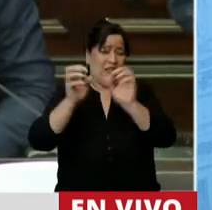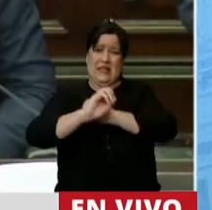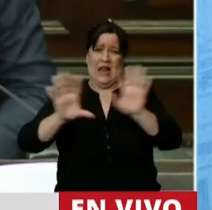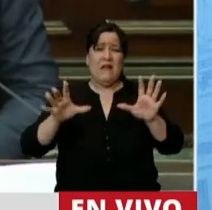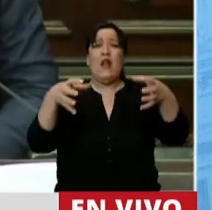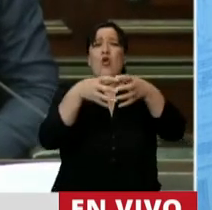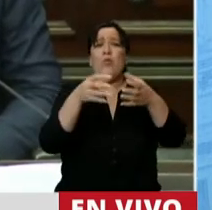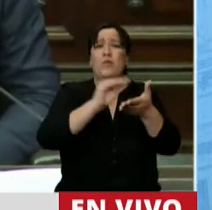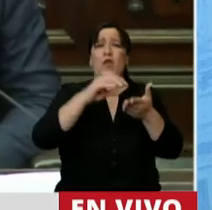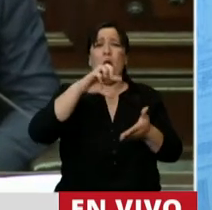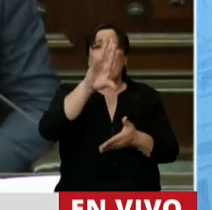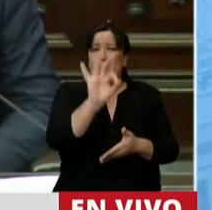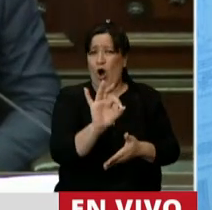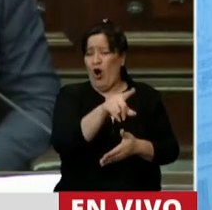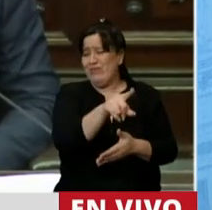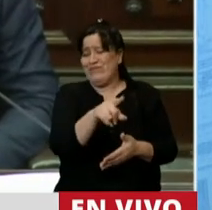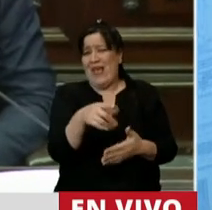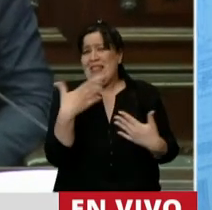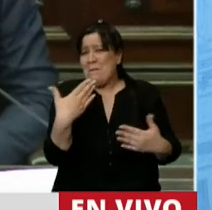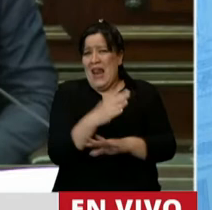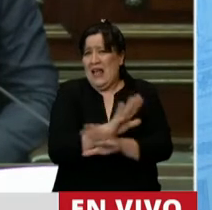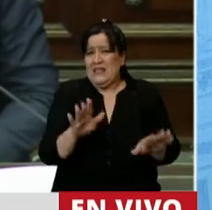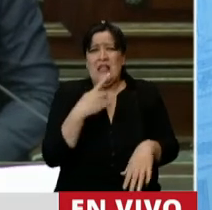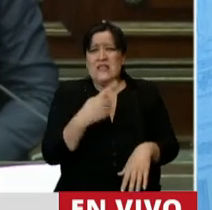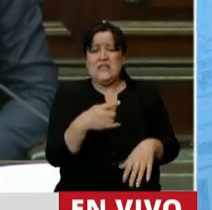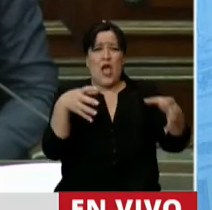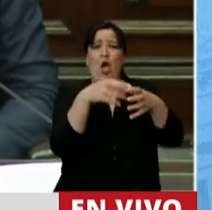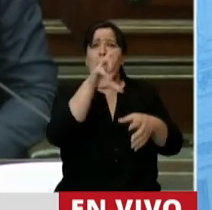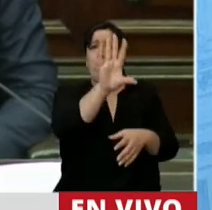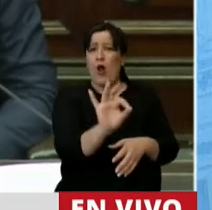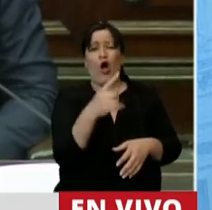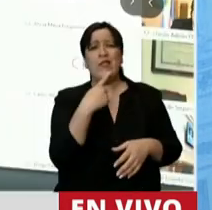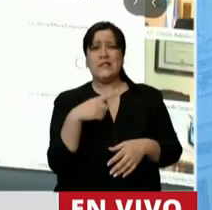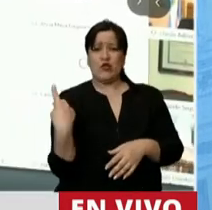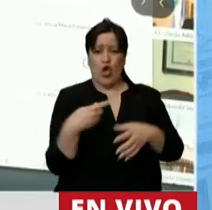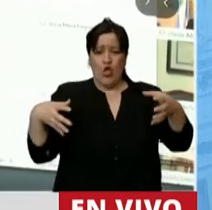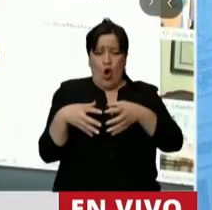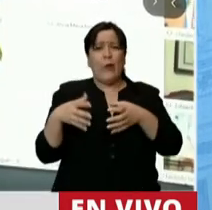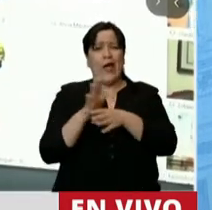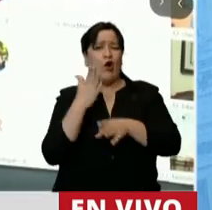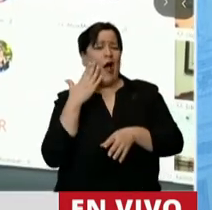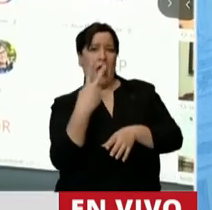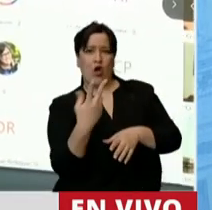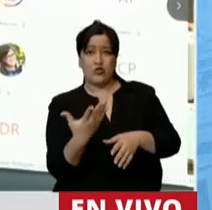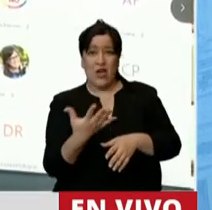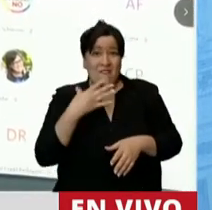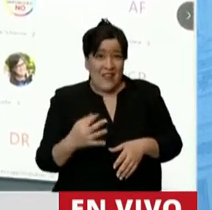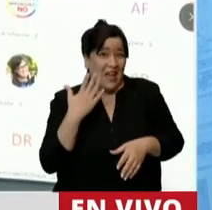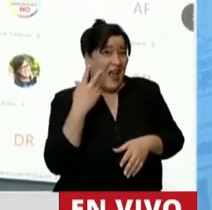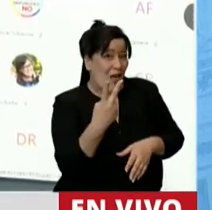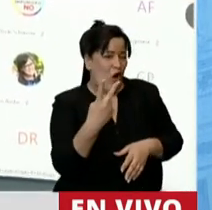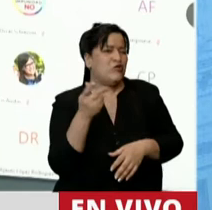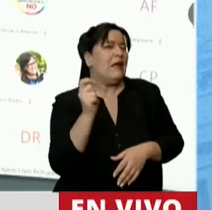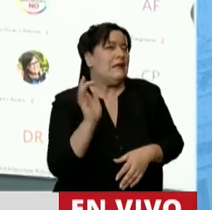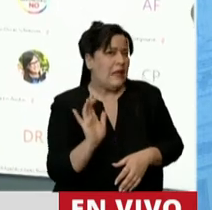del PRO, un diputado de Cambiemos, llegó a decir que somos un gobierno de hipócritas. La verdad que hipócritas son los que